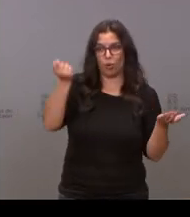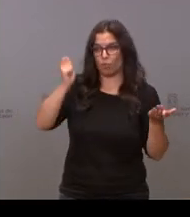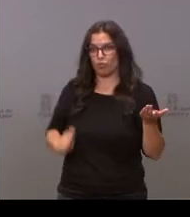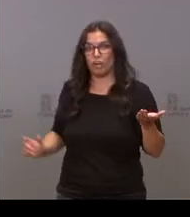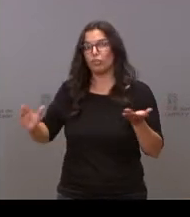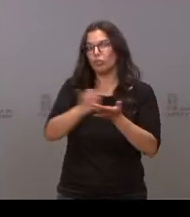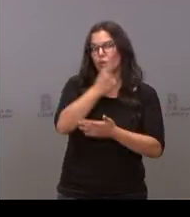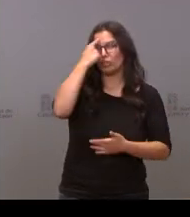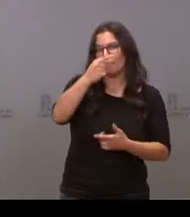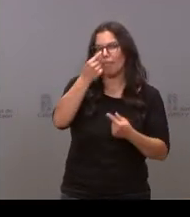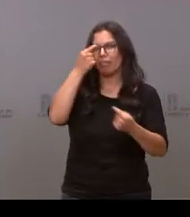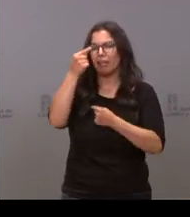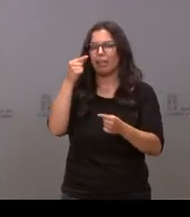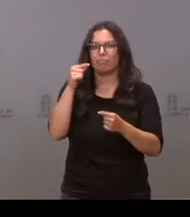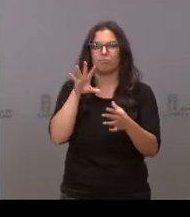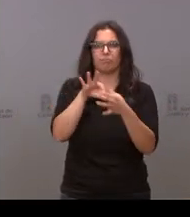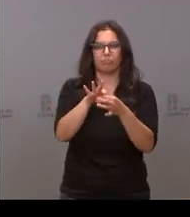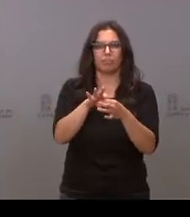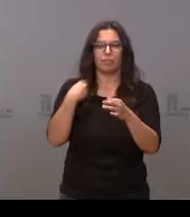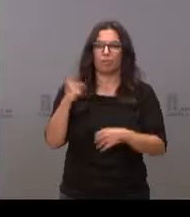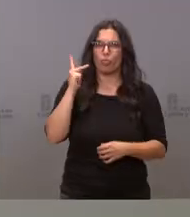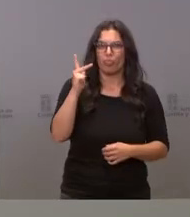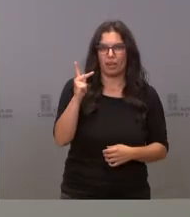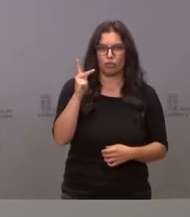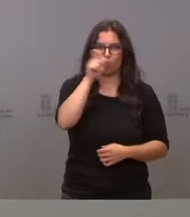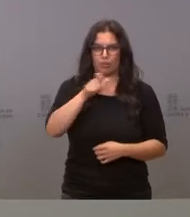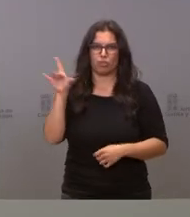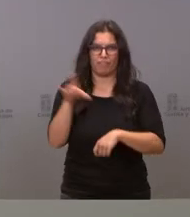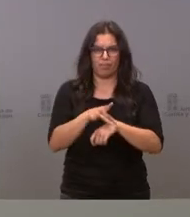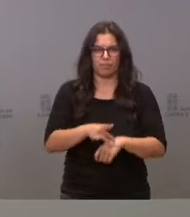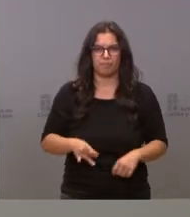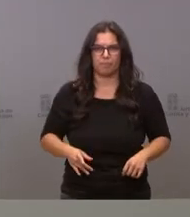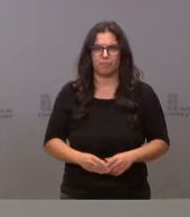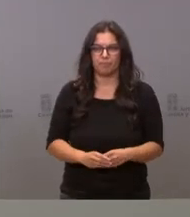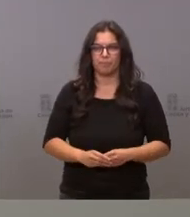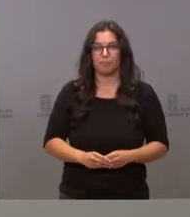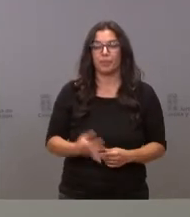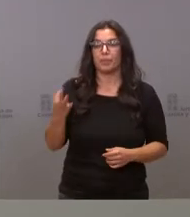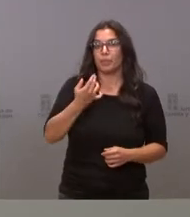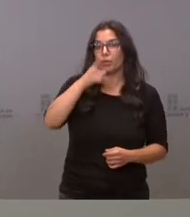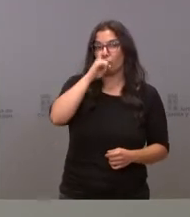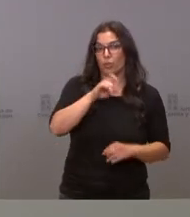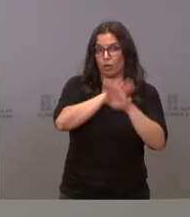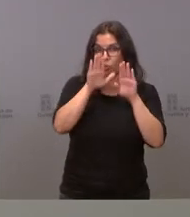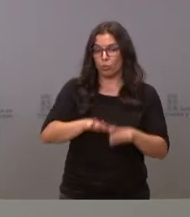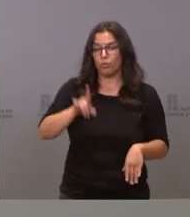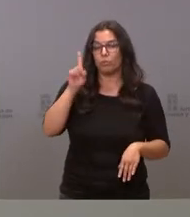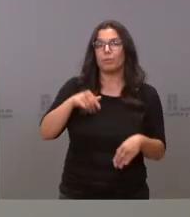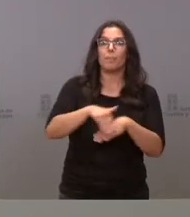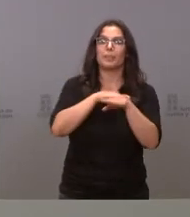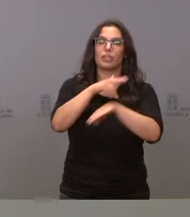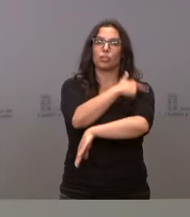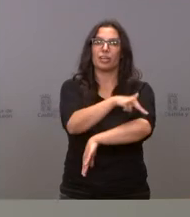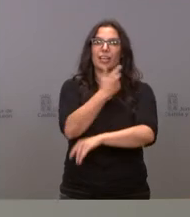conocer todos los detalles respecto a este derecho de los pacientes. Hay que recordar, por último, que el Ministerio de Sanidad ha